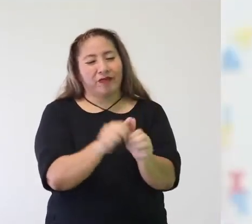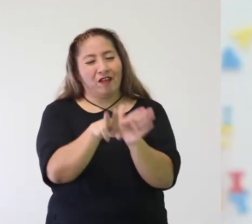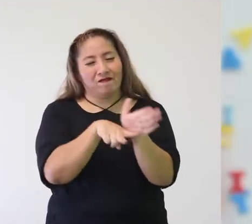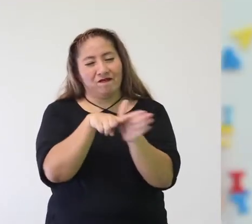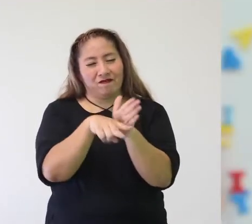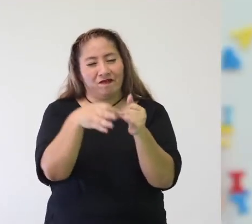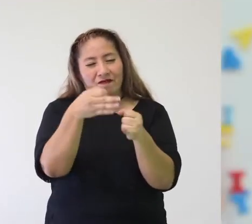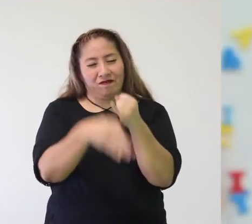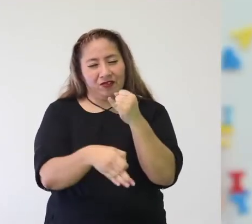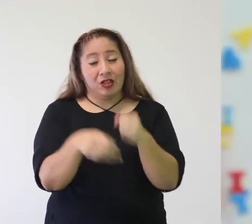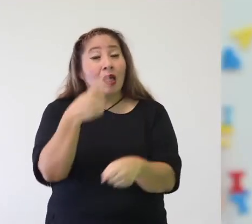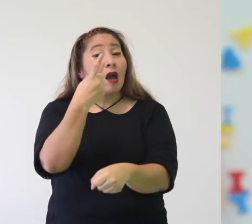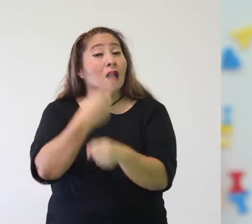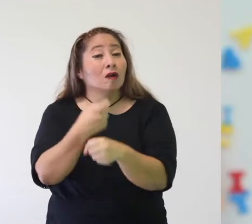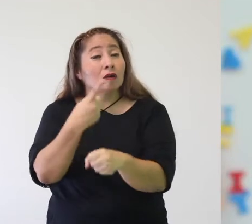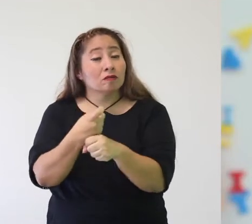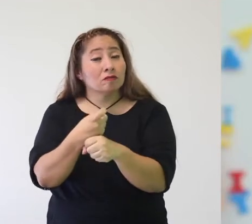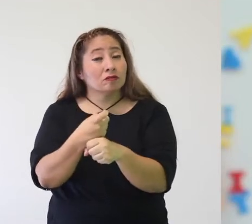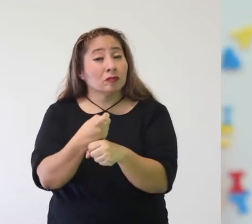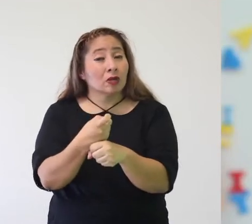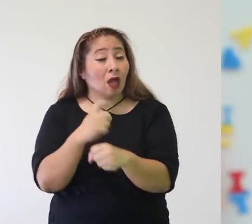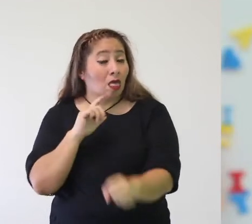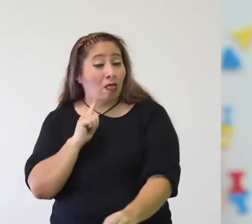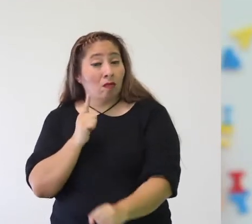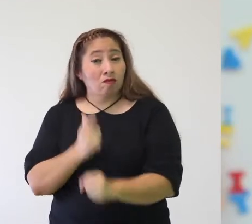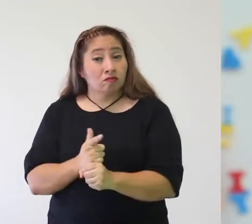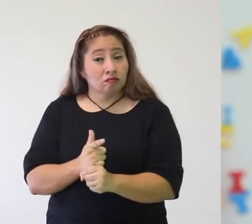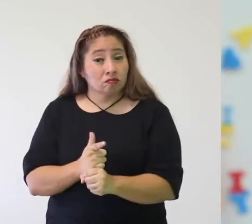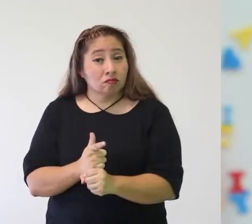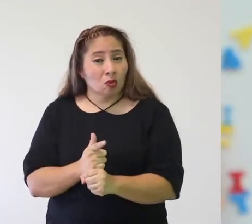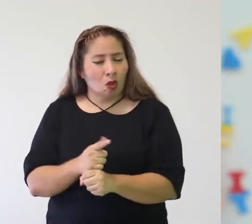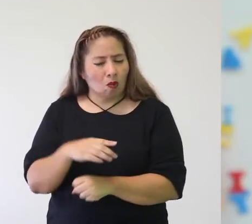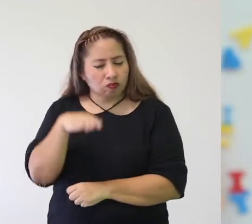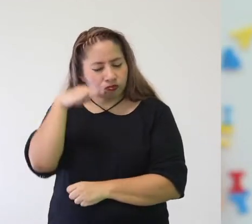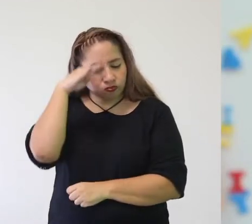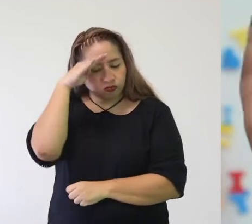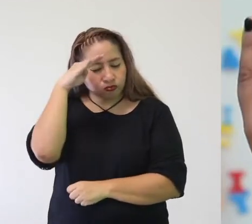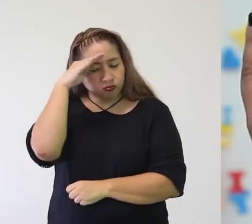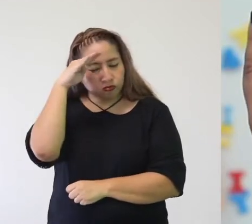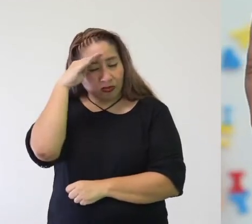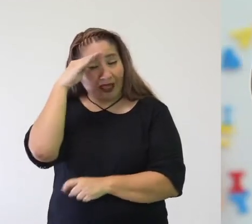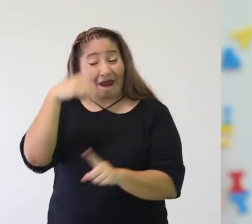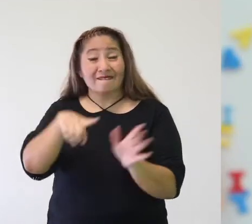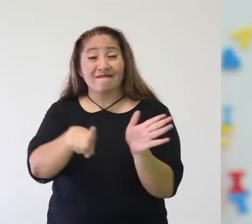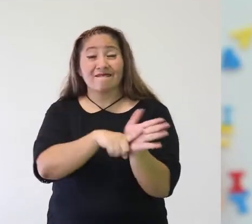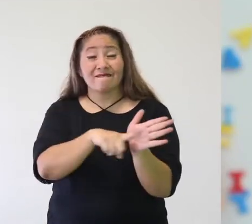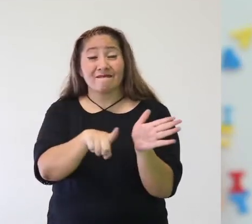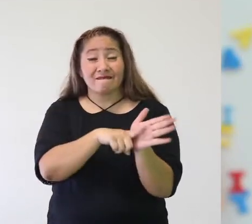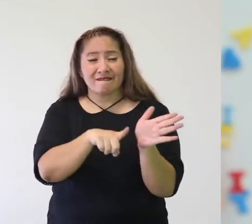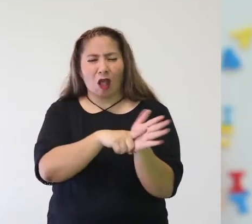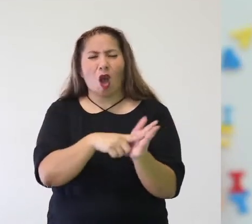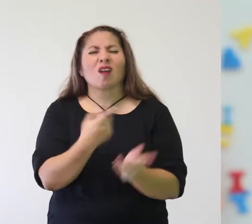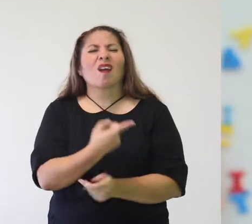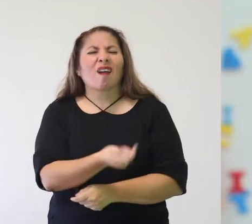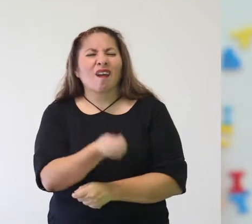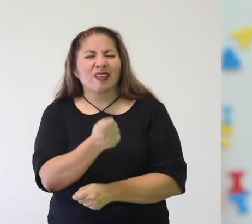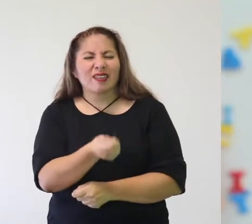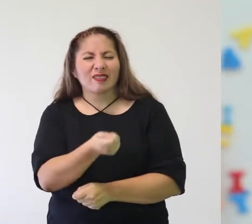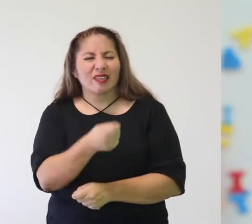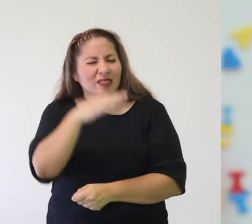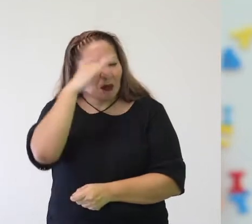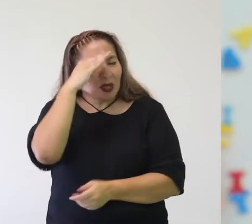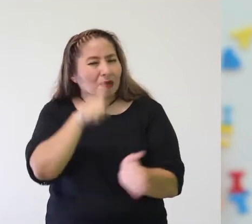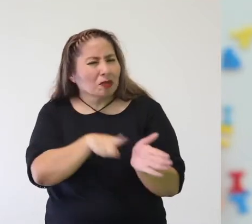Primer paso, hay que identificar nuestros pensamientos negativos. Este pensamiento